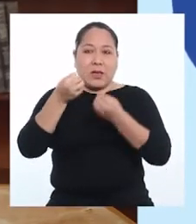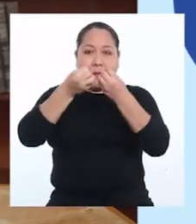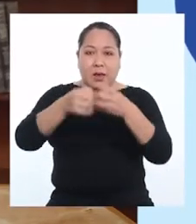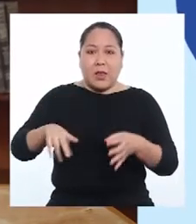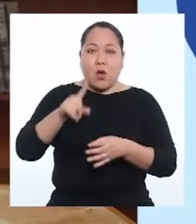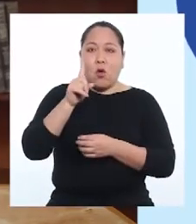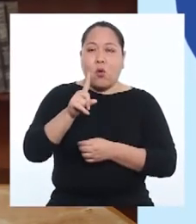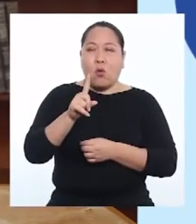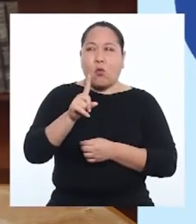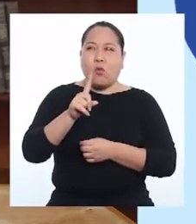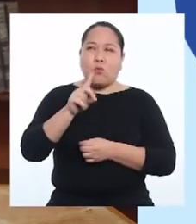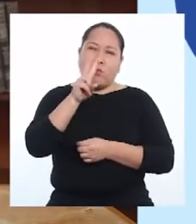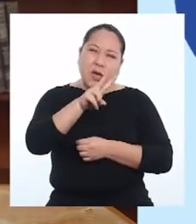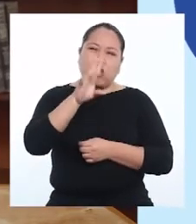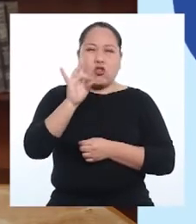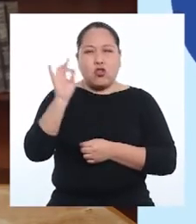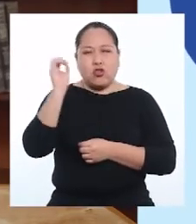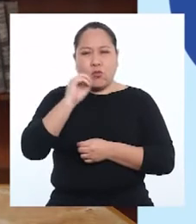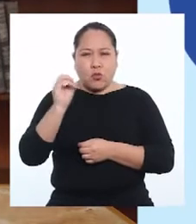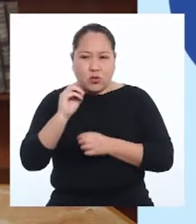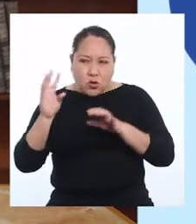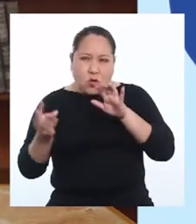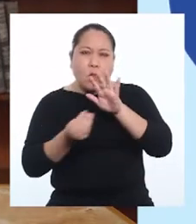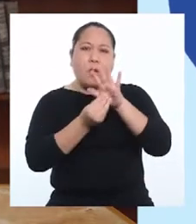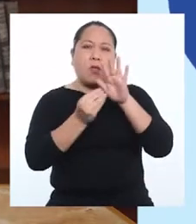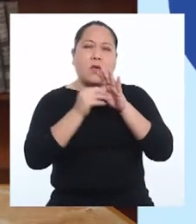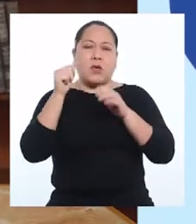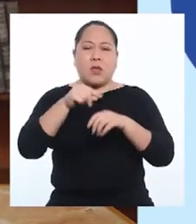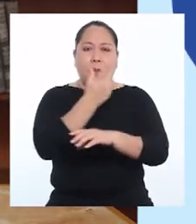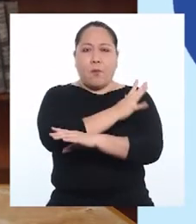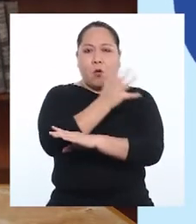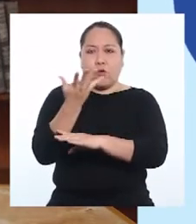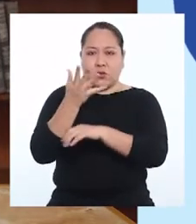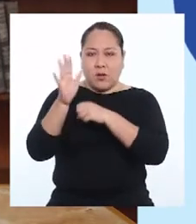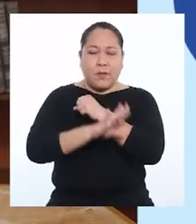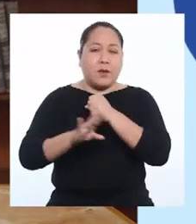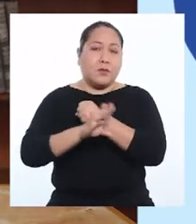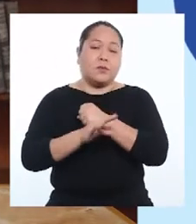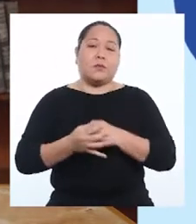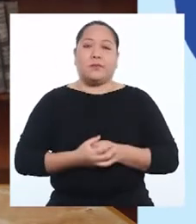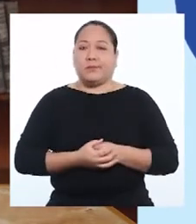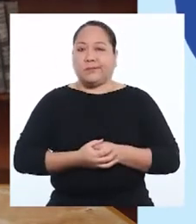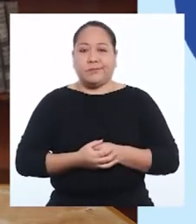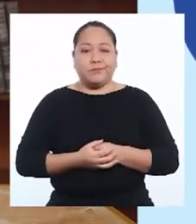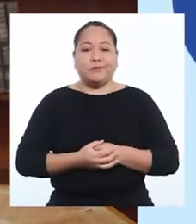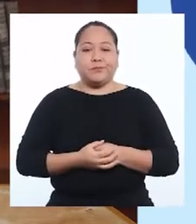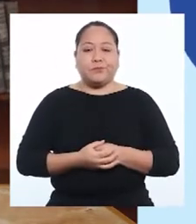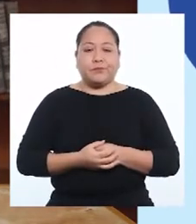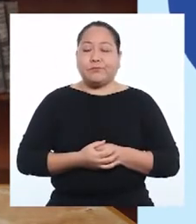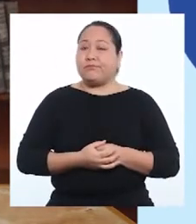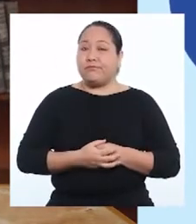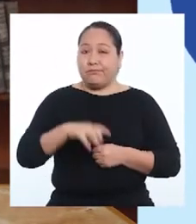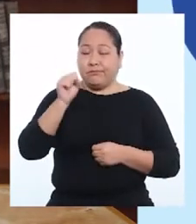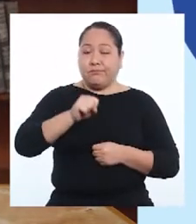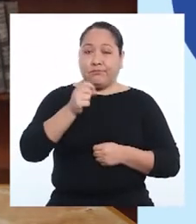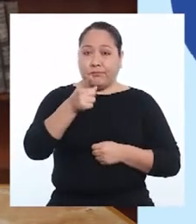se perderá hasta un 28% adicional de bosque primario.